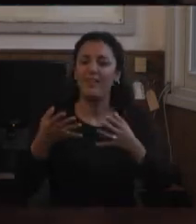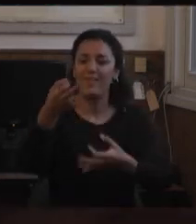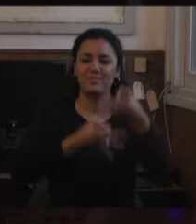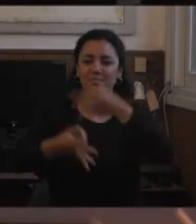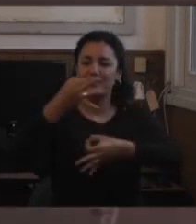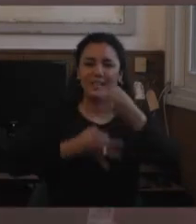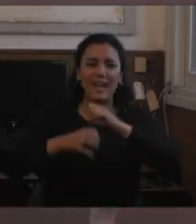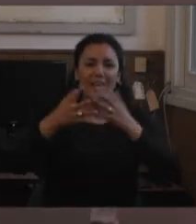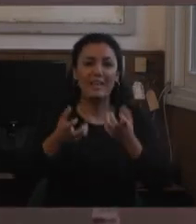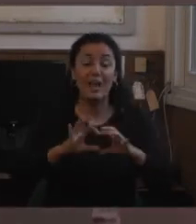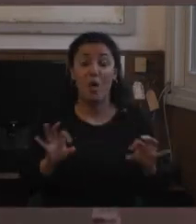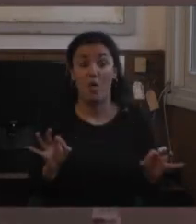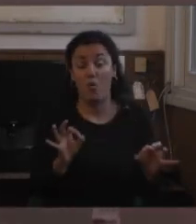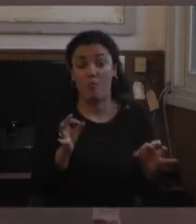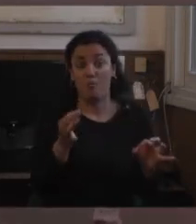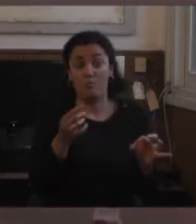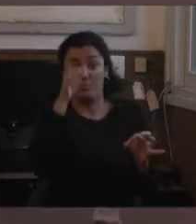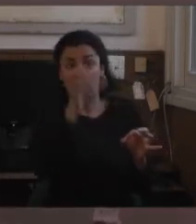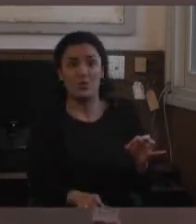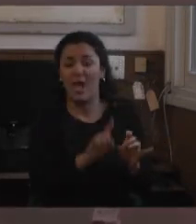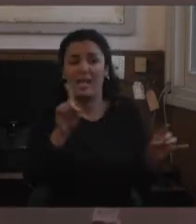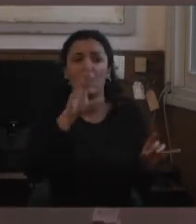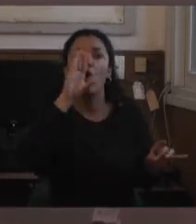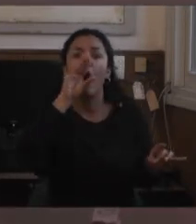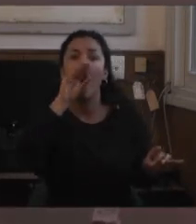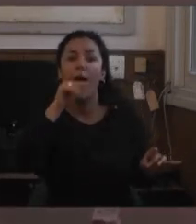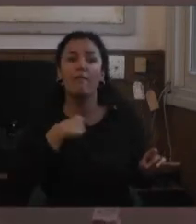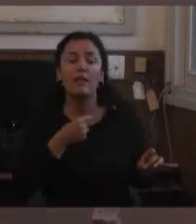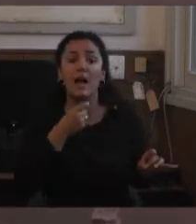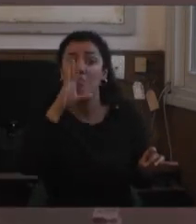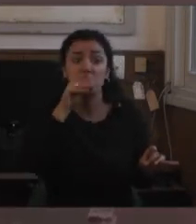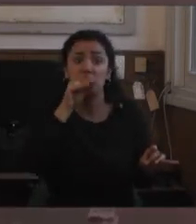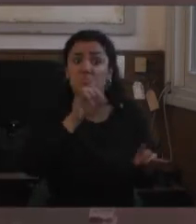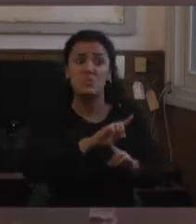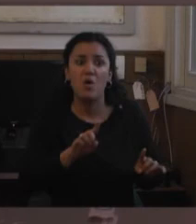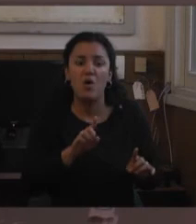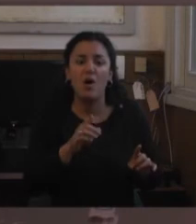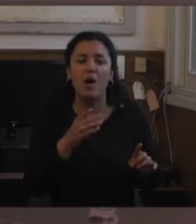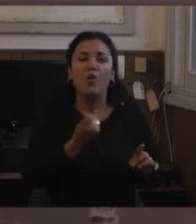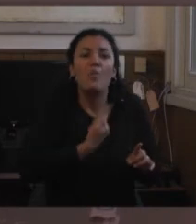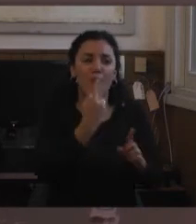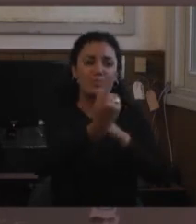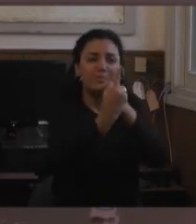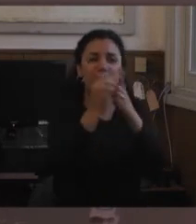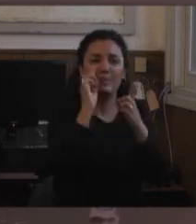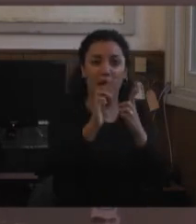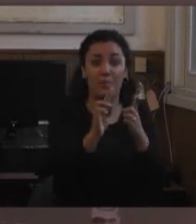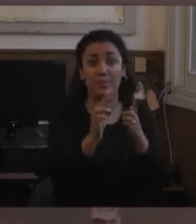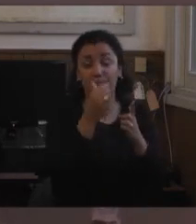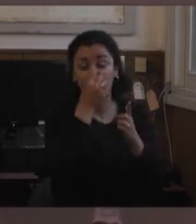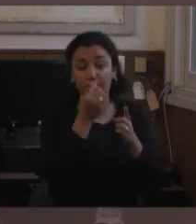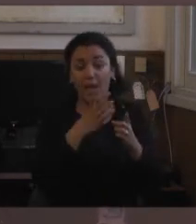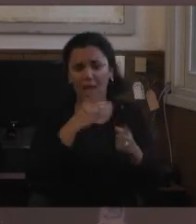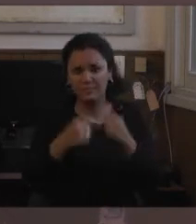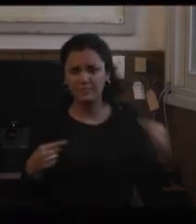o alguien que no habla digo a ver hablo de situaciones a lo mejor que sí que son extremas pero hay muchas digo porque también hablábamos que no queremos asociar